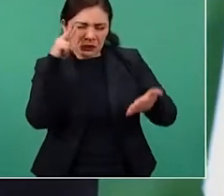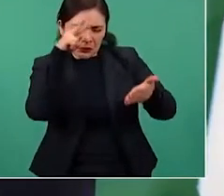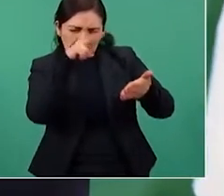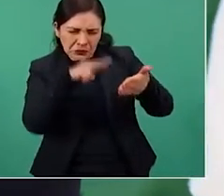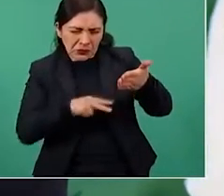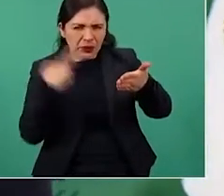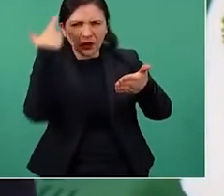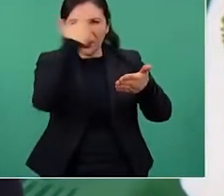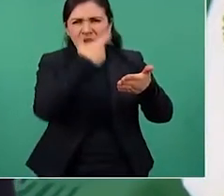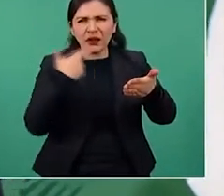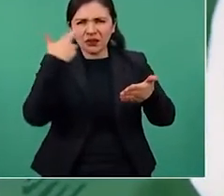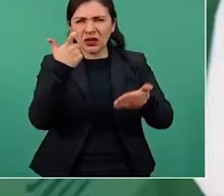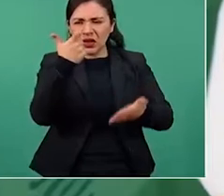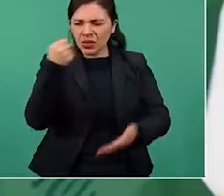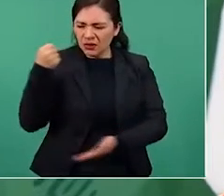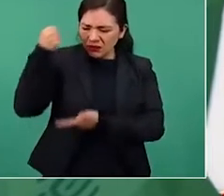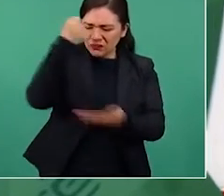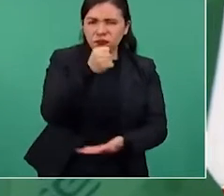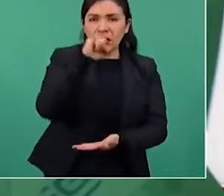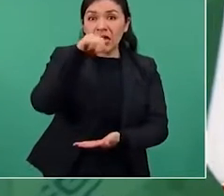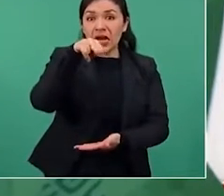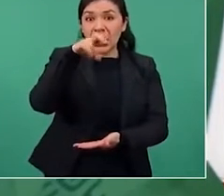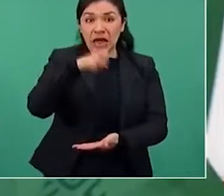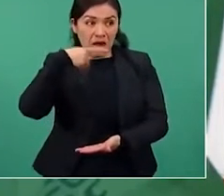del presupuesto del INE.